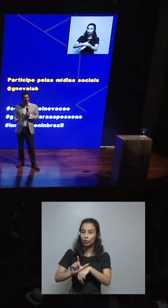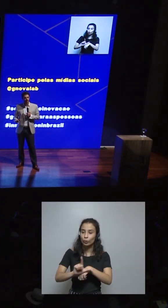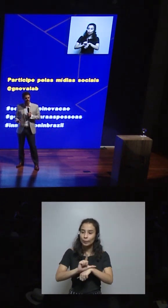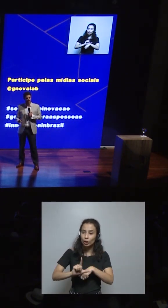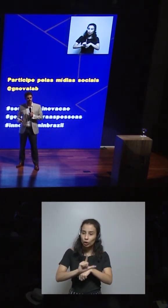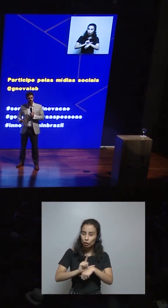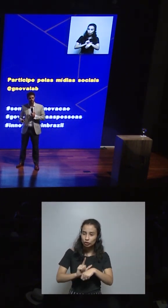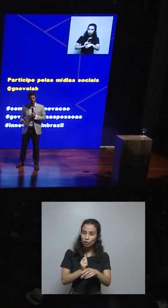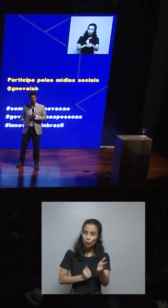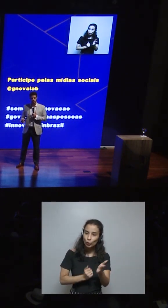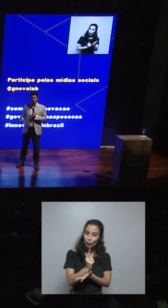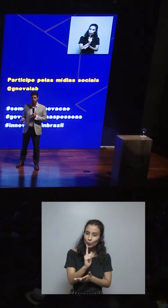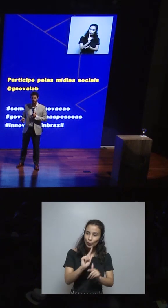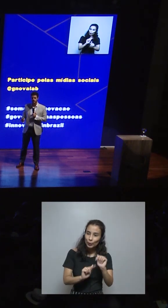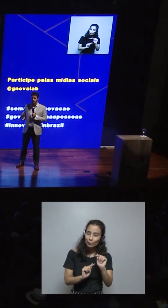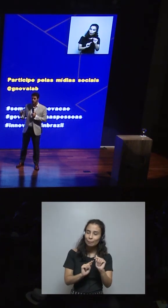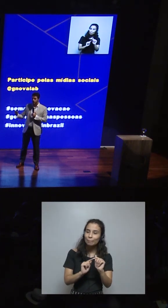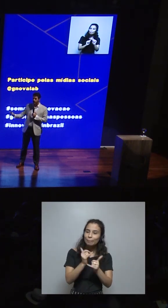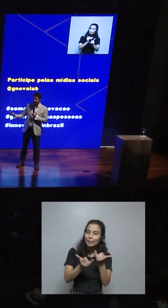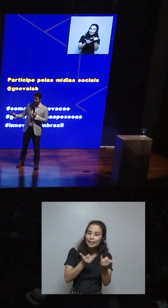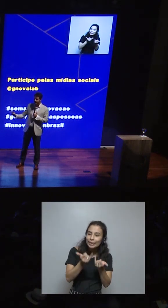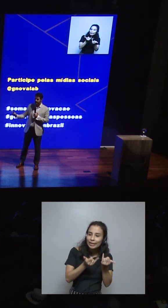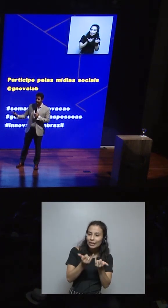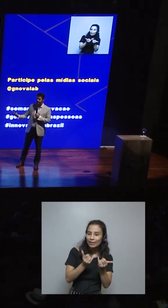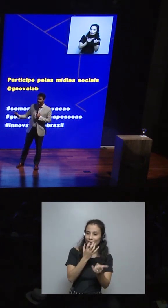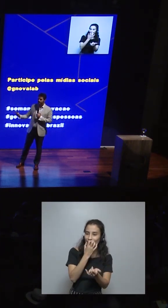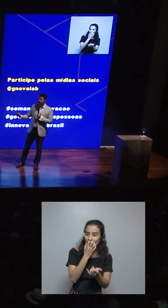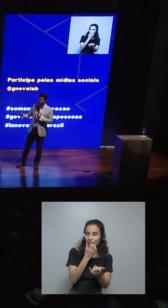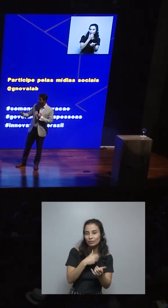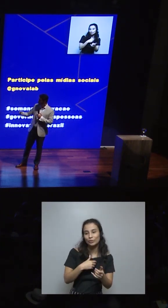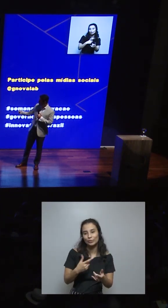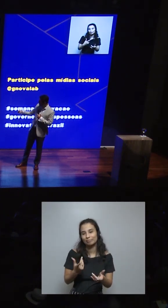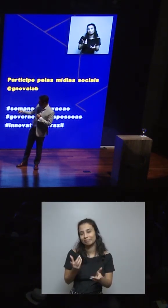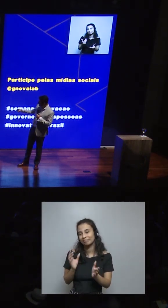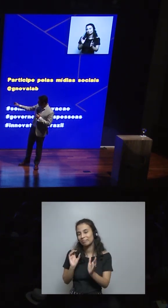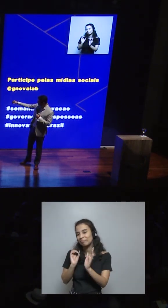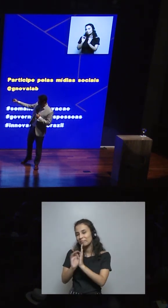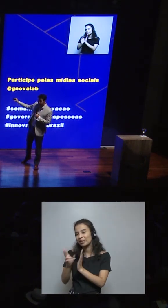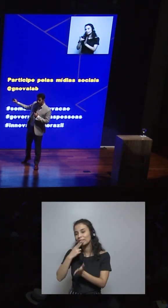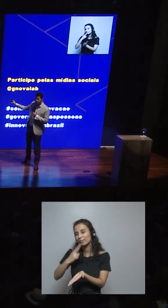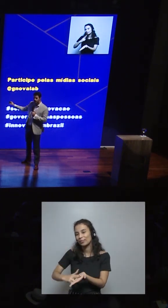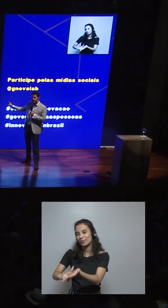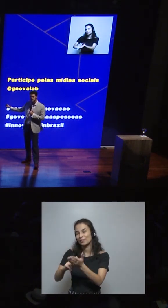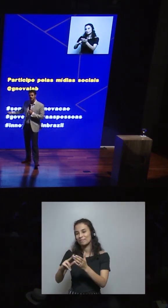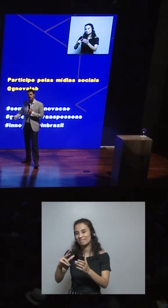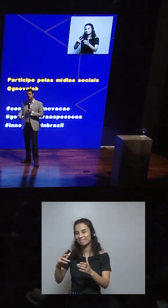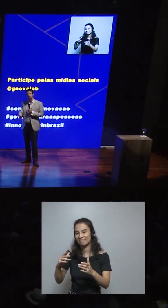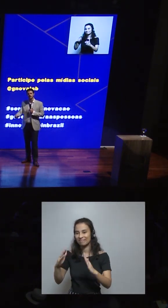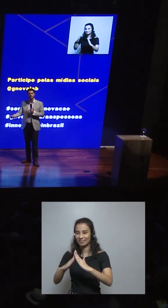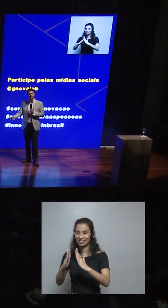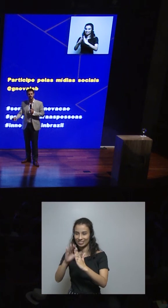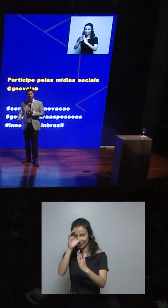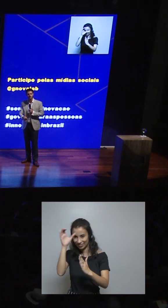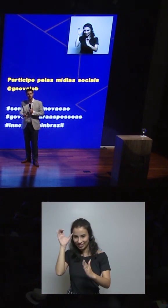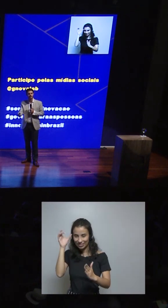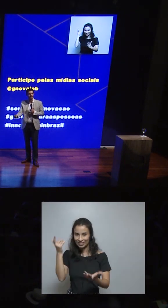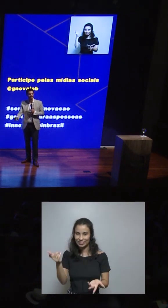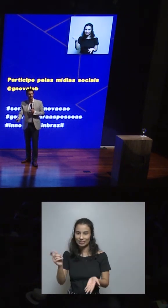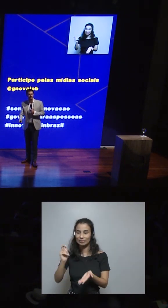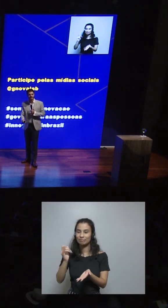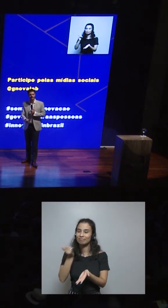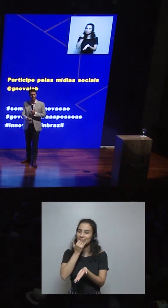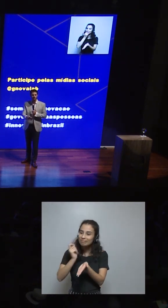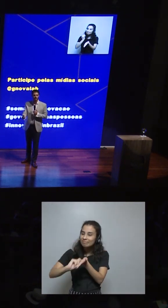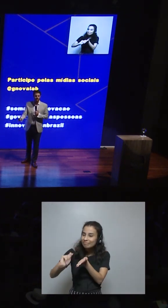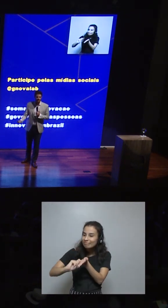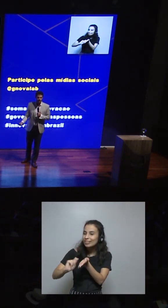fue compró un juguete para perro y le mandó a la casa del cliente con una carta diciendo que